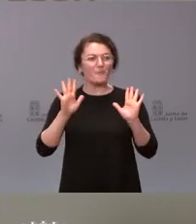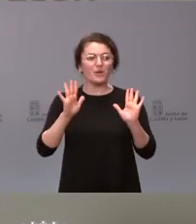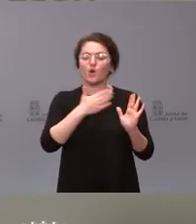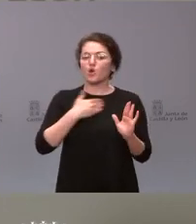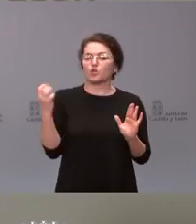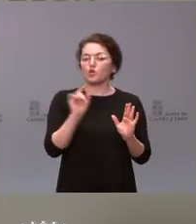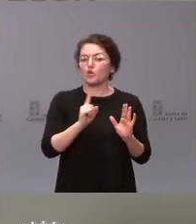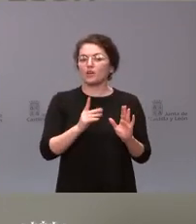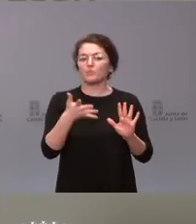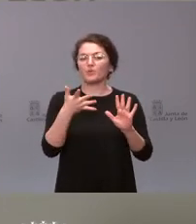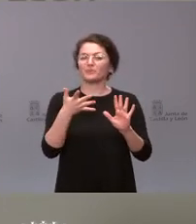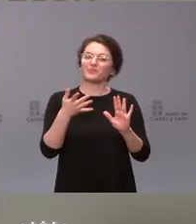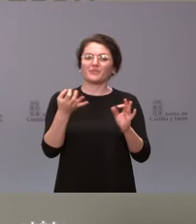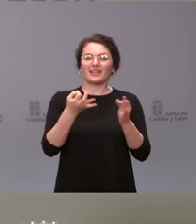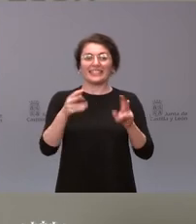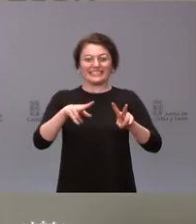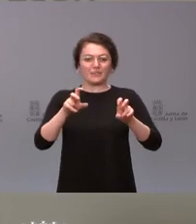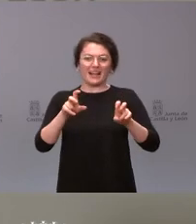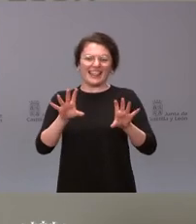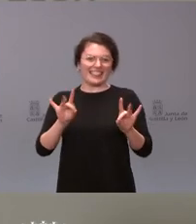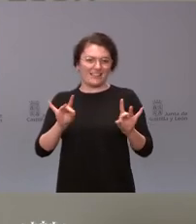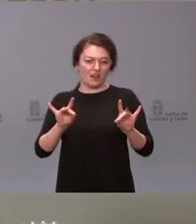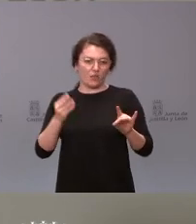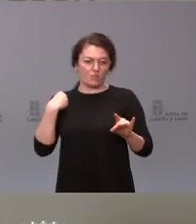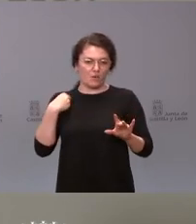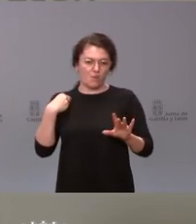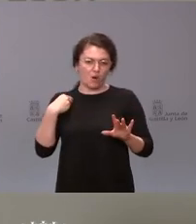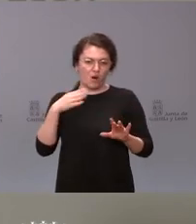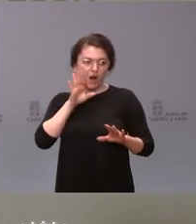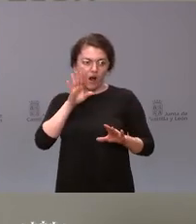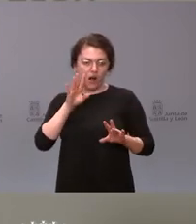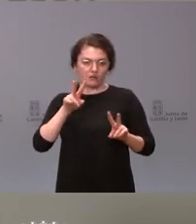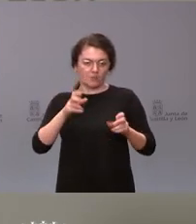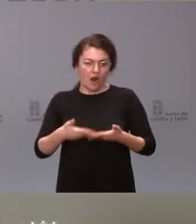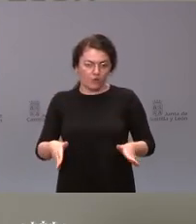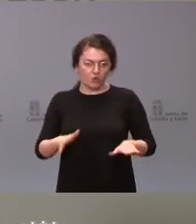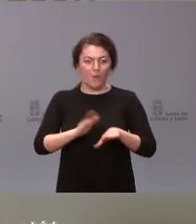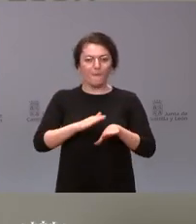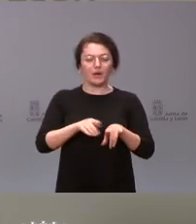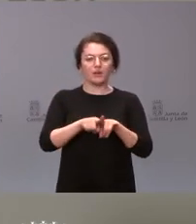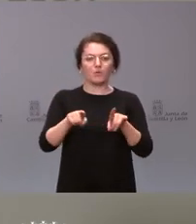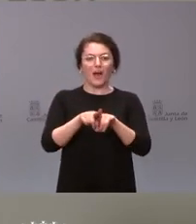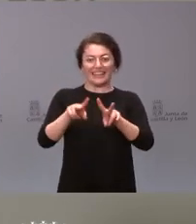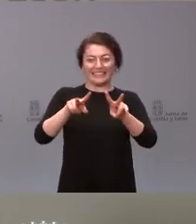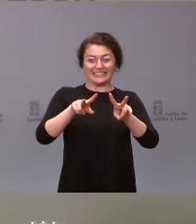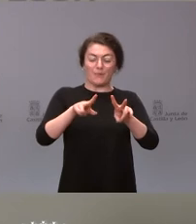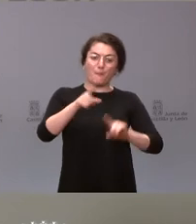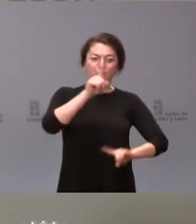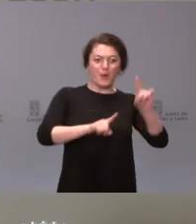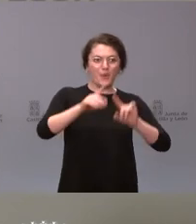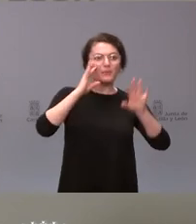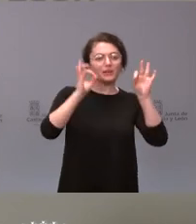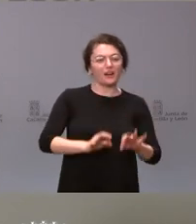utilice un tema sensible como el que estamos hablando para distraer la atención de los asuntos y problemas reales de los ciudadanos